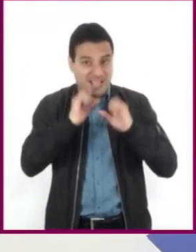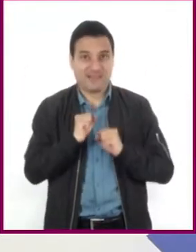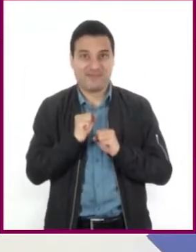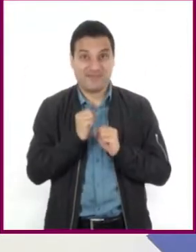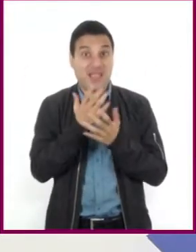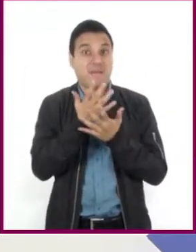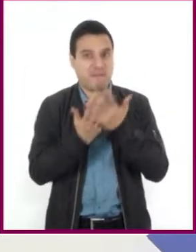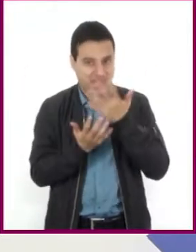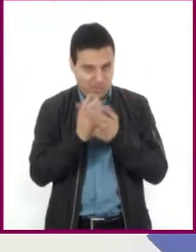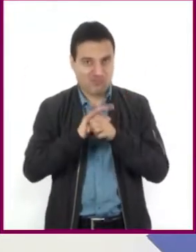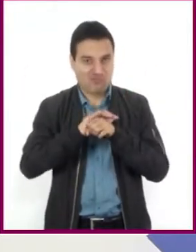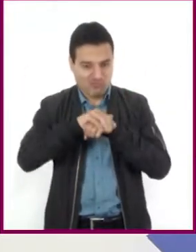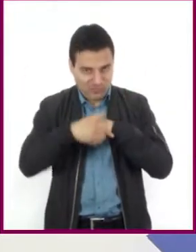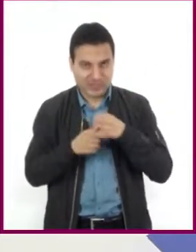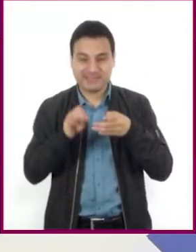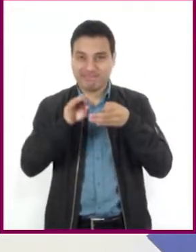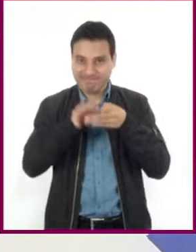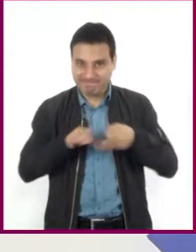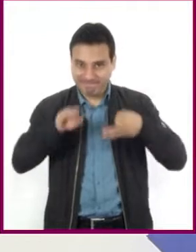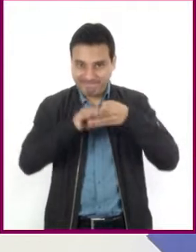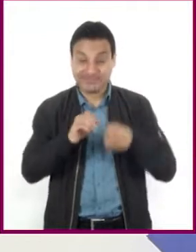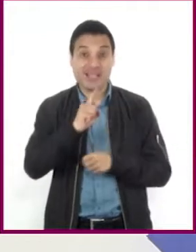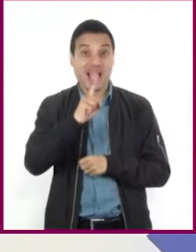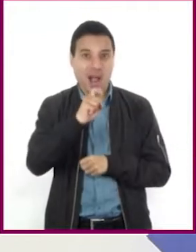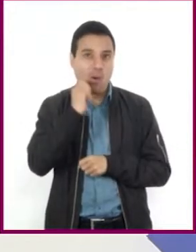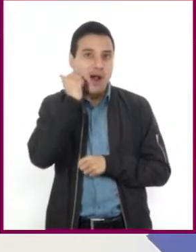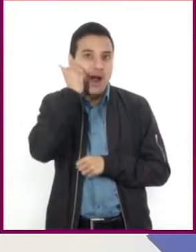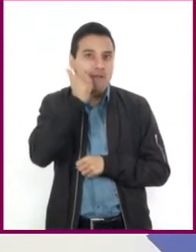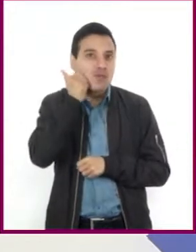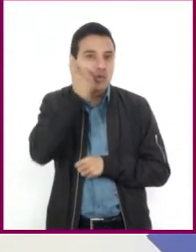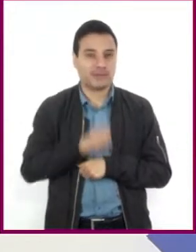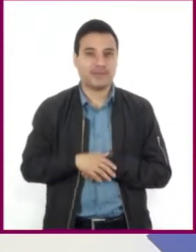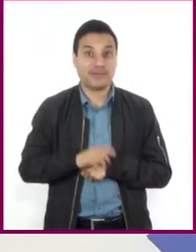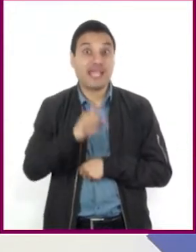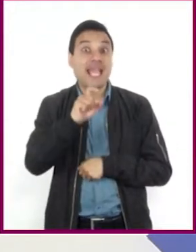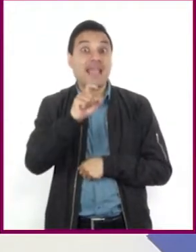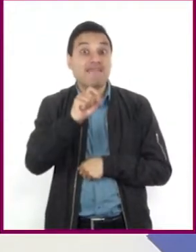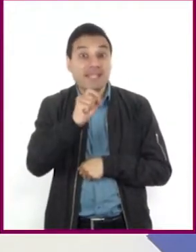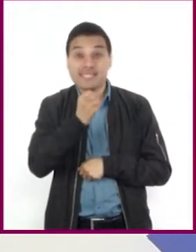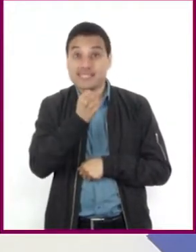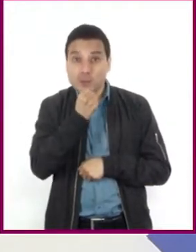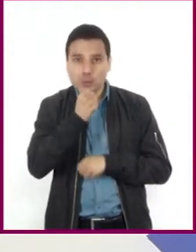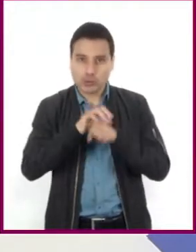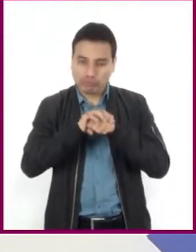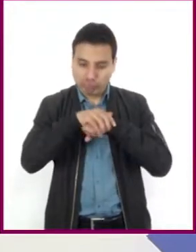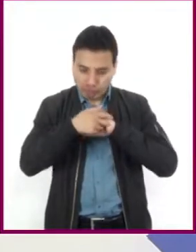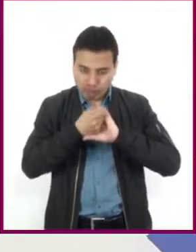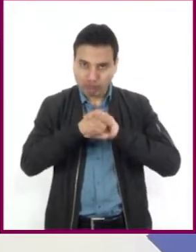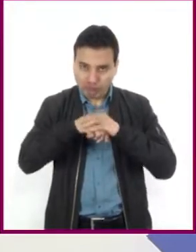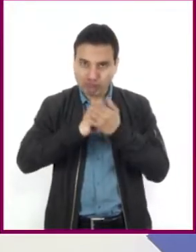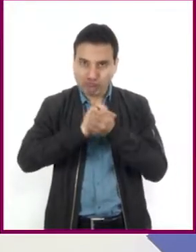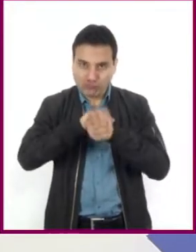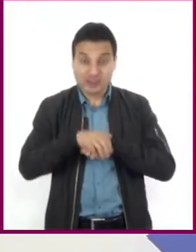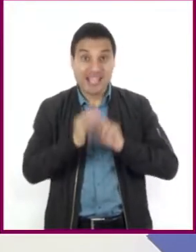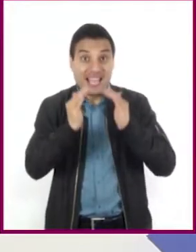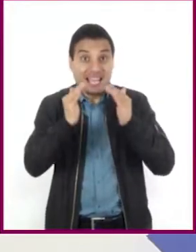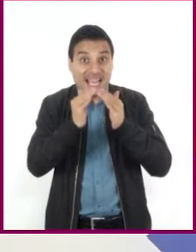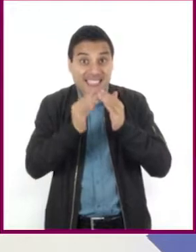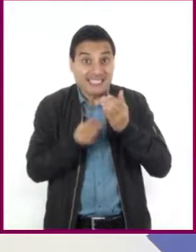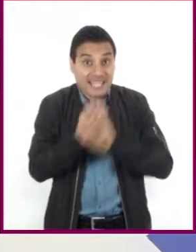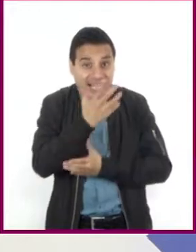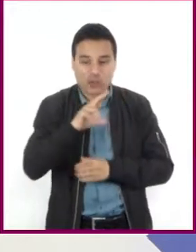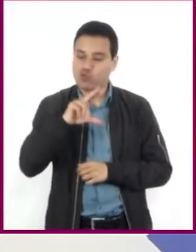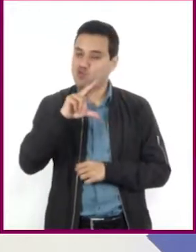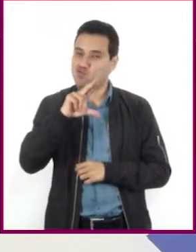las manos con frecuencia con agua y jabón, al menos durante 20 segundos. No salgan de casa. En caso de hacerlo,